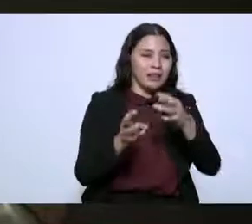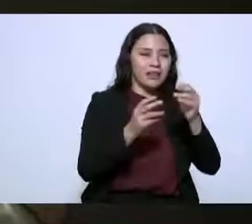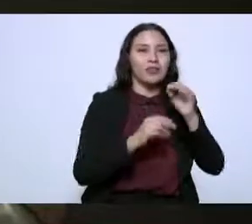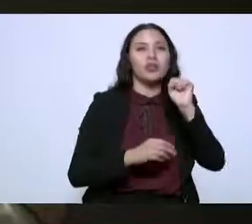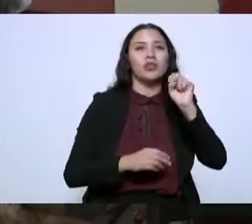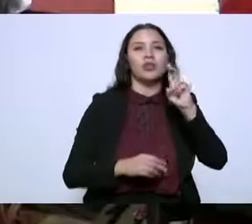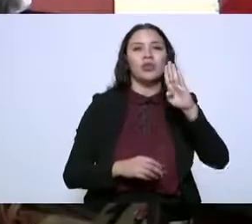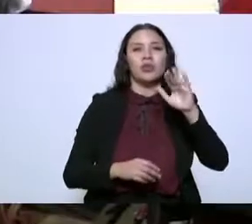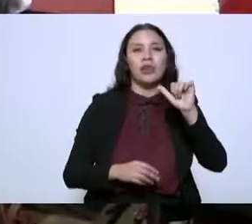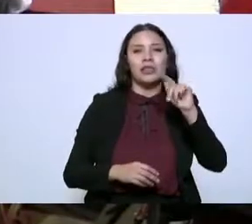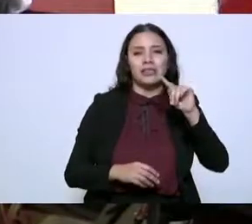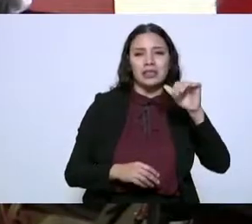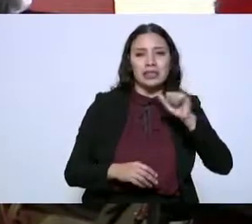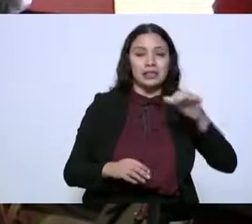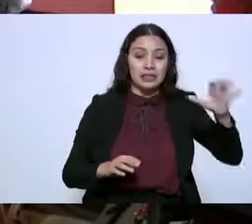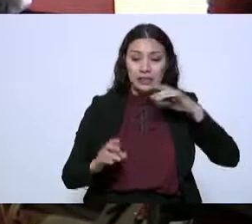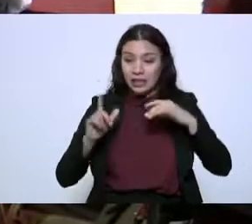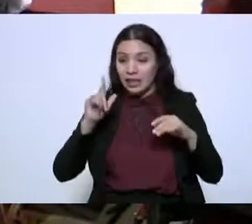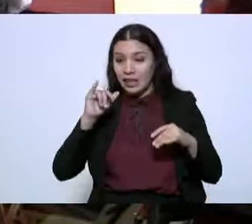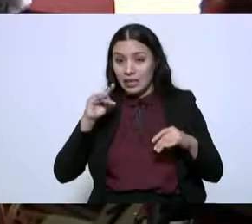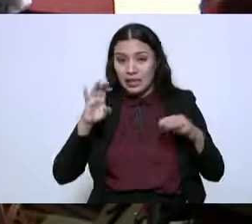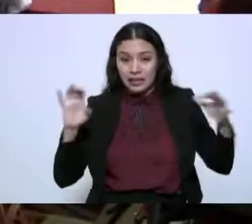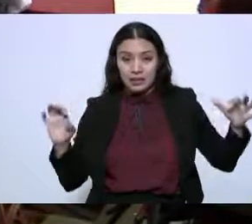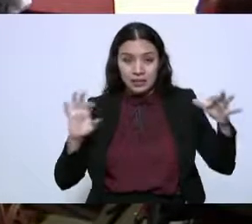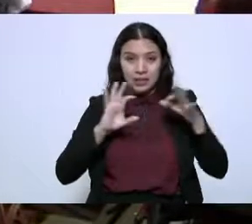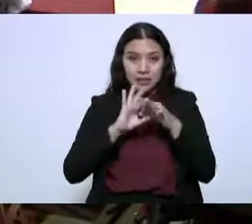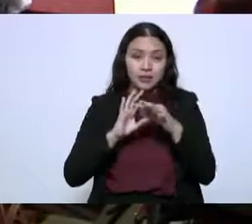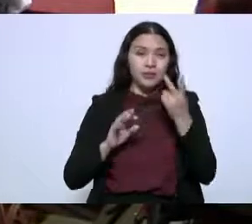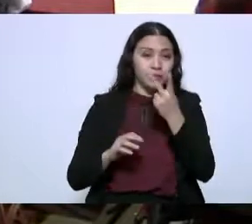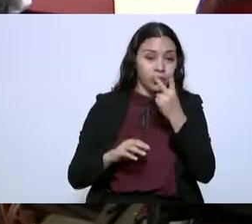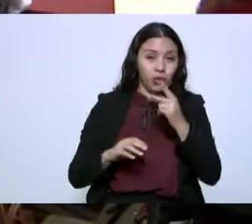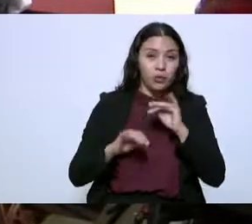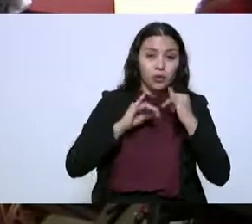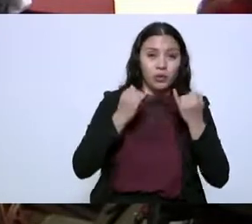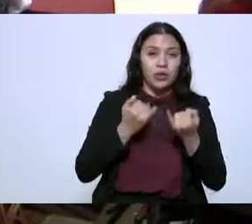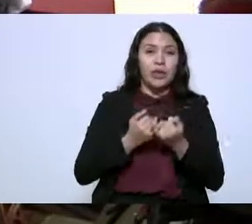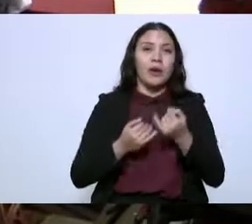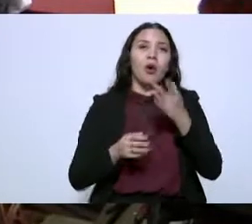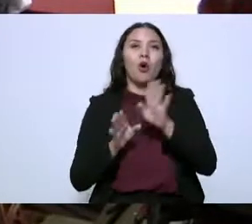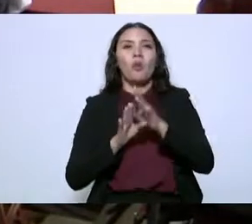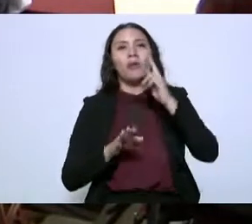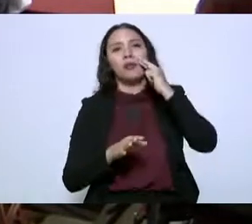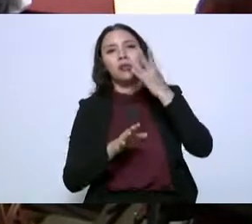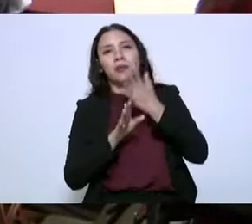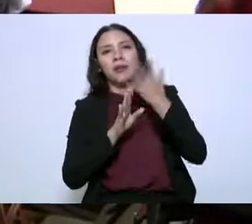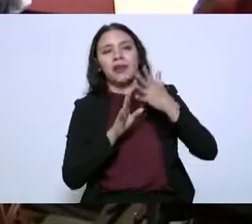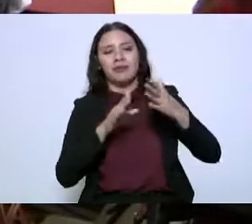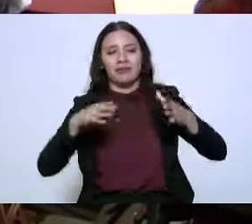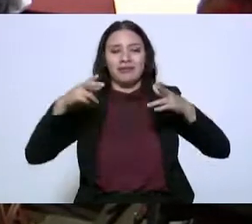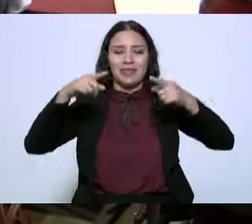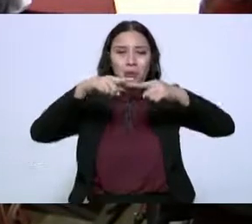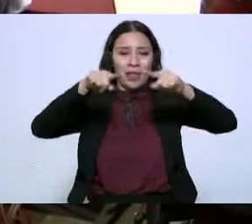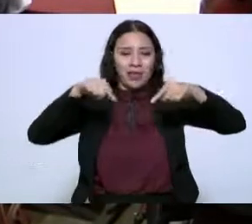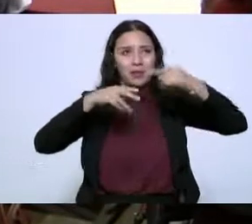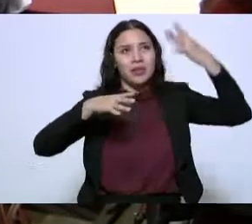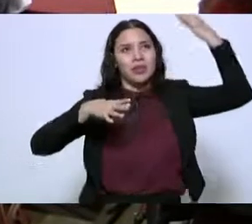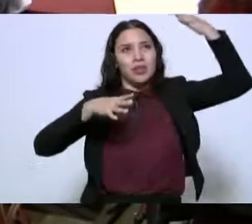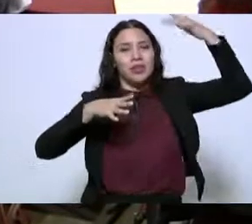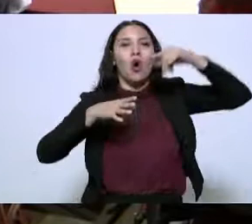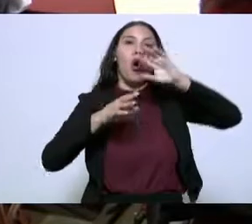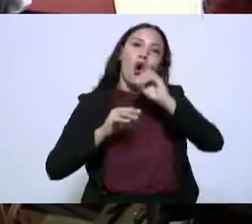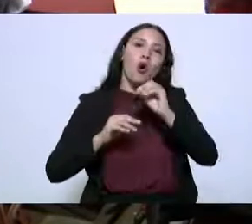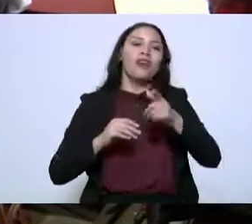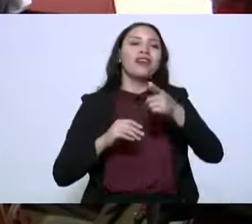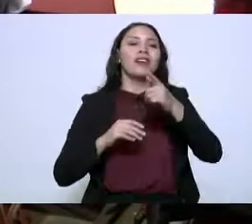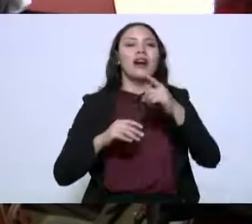las subastas como LIEs han sido paneles eólicos,